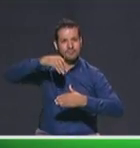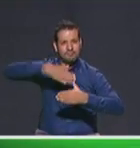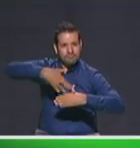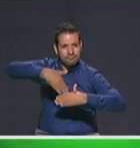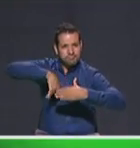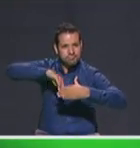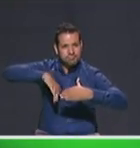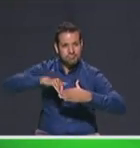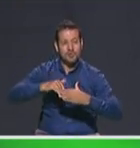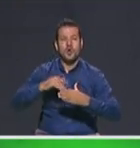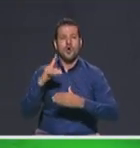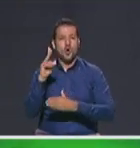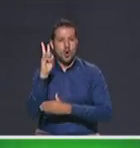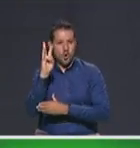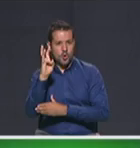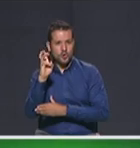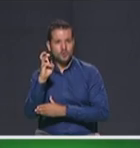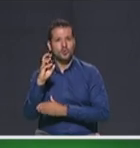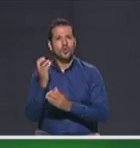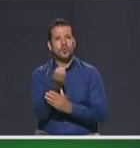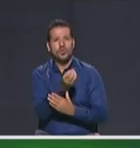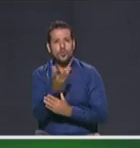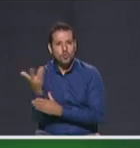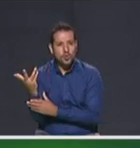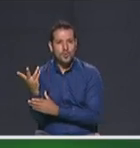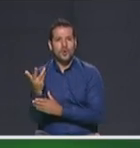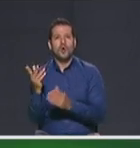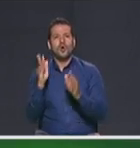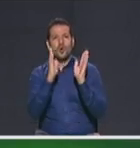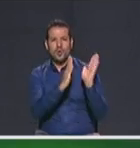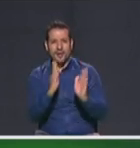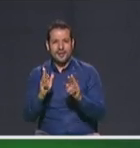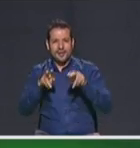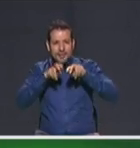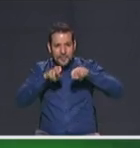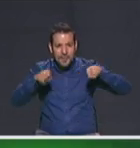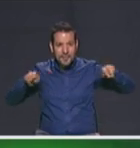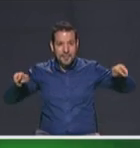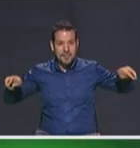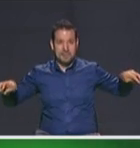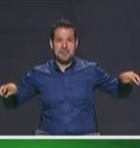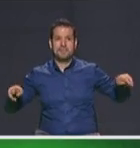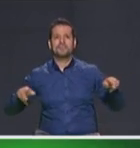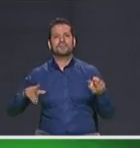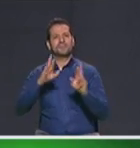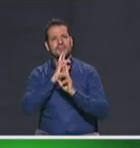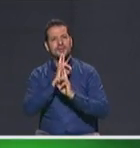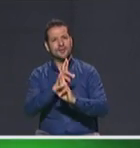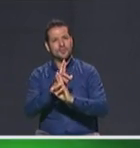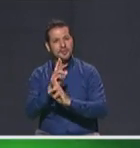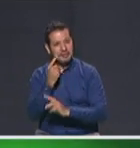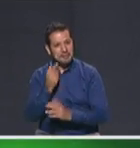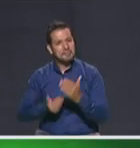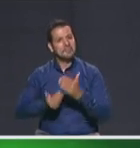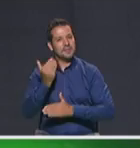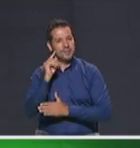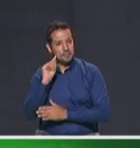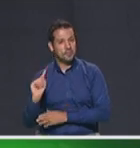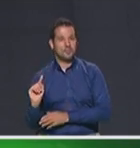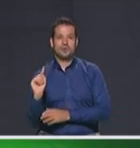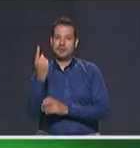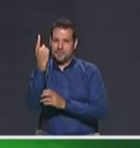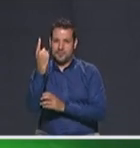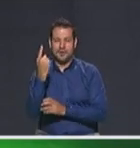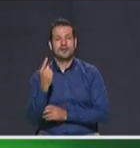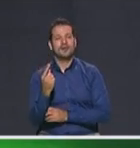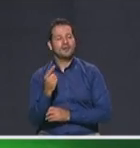ocho sobres, cada uno tenía un número y esa es la posición en la que están ubicados. Asimismo vamos a empezar a responder, iniciando por el primero y luego vamos pasando